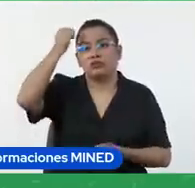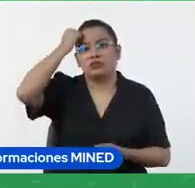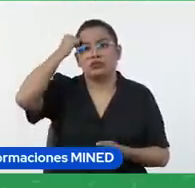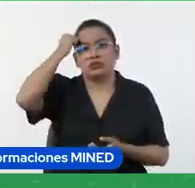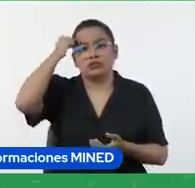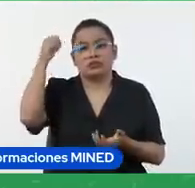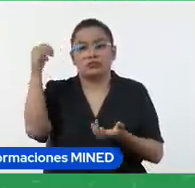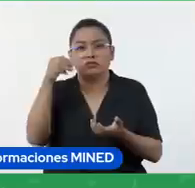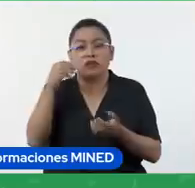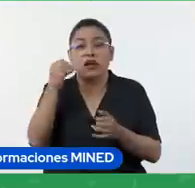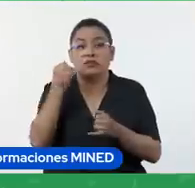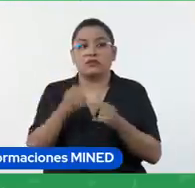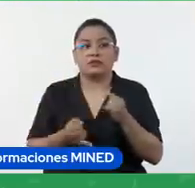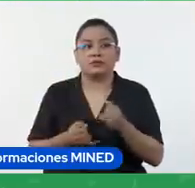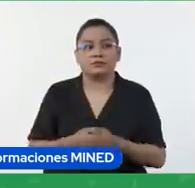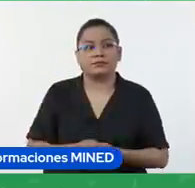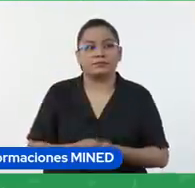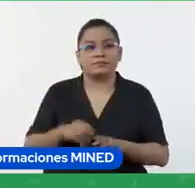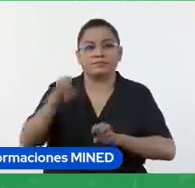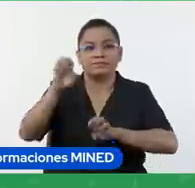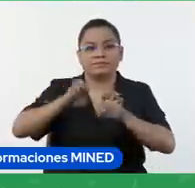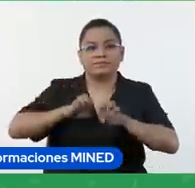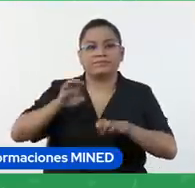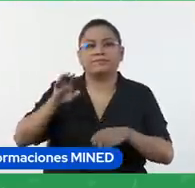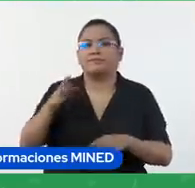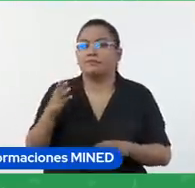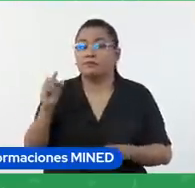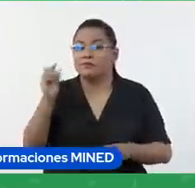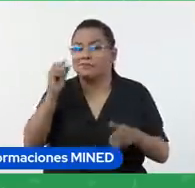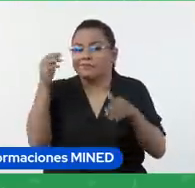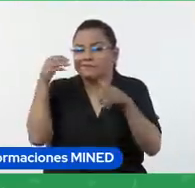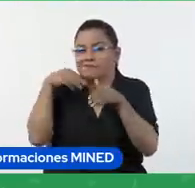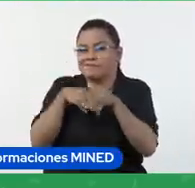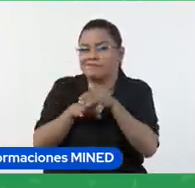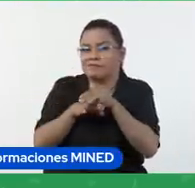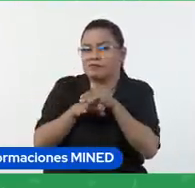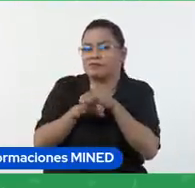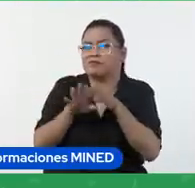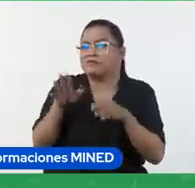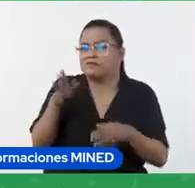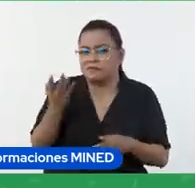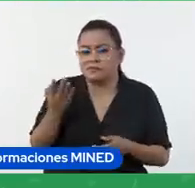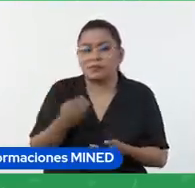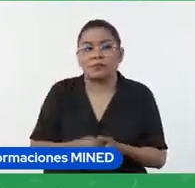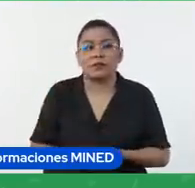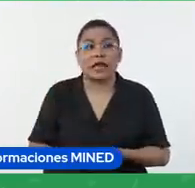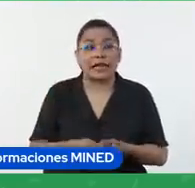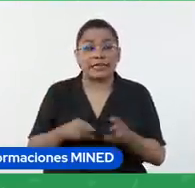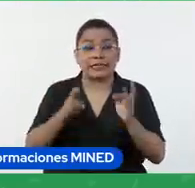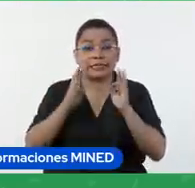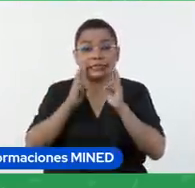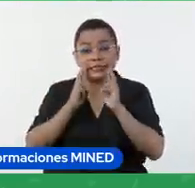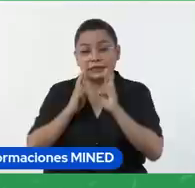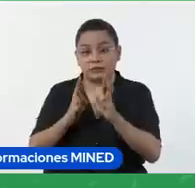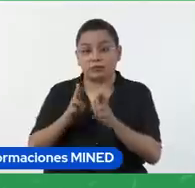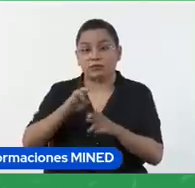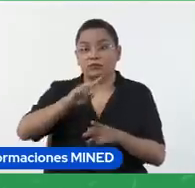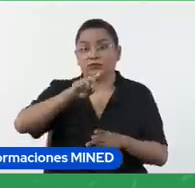En la evaluación, boleto de entrada, y se responden las siguientes preguntas.